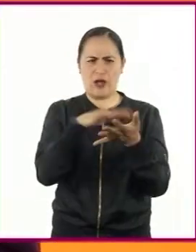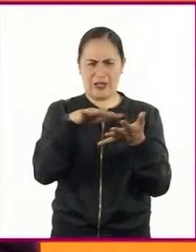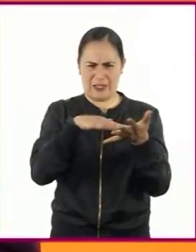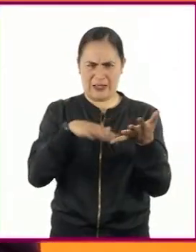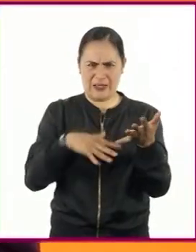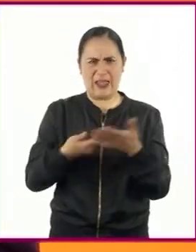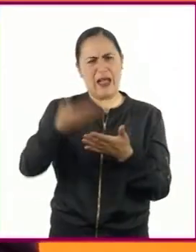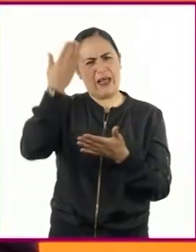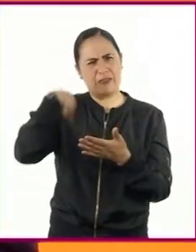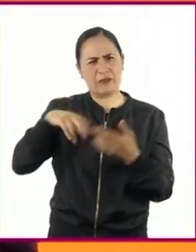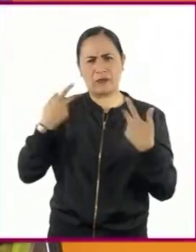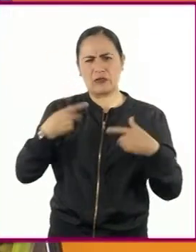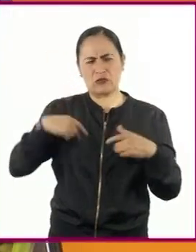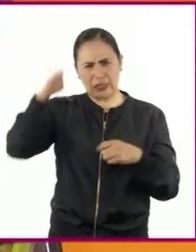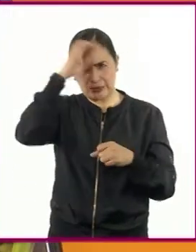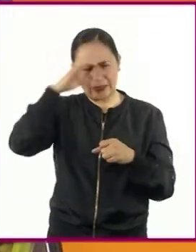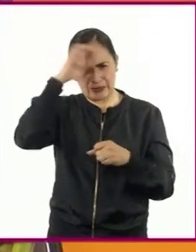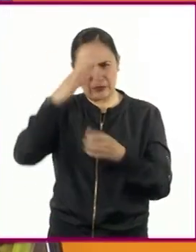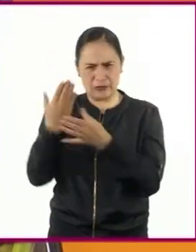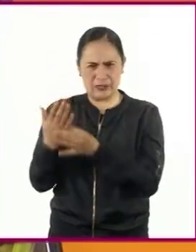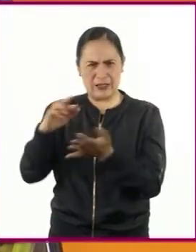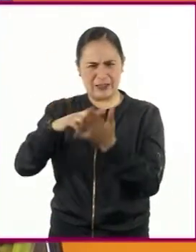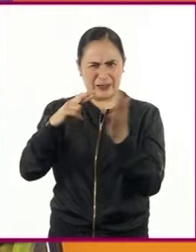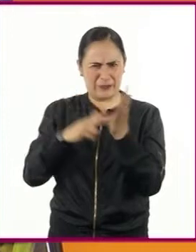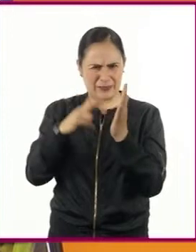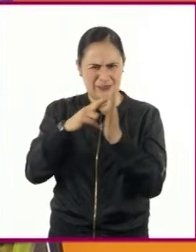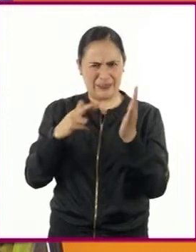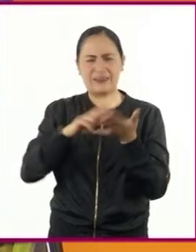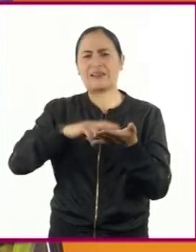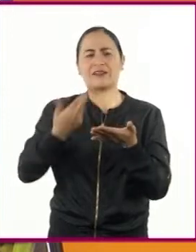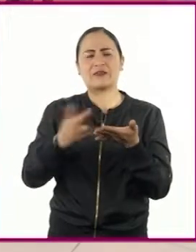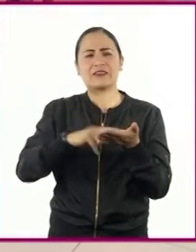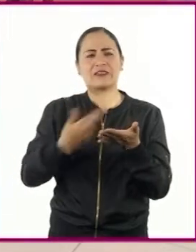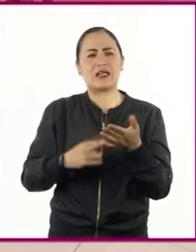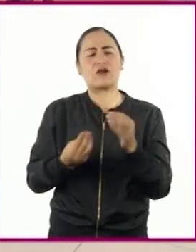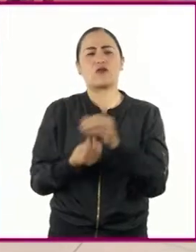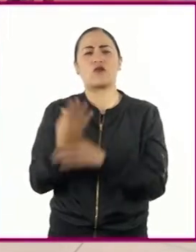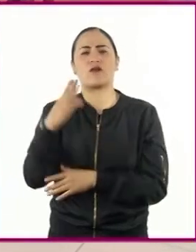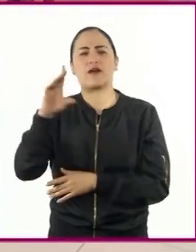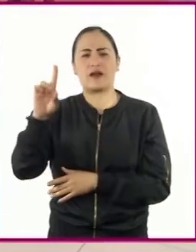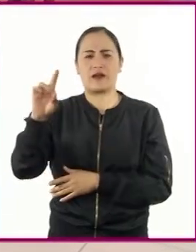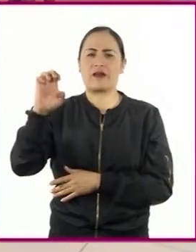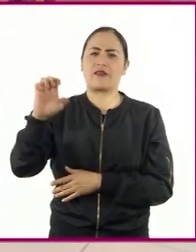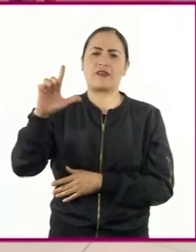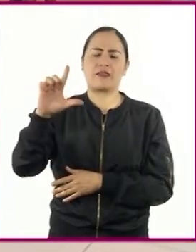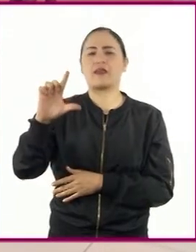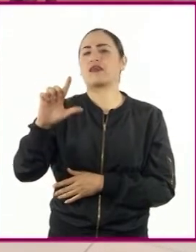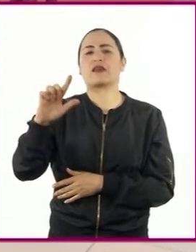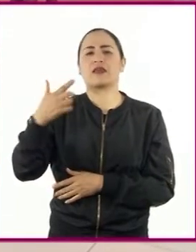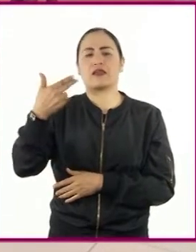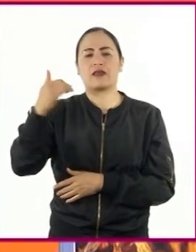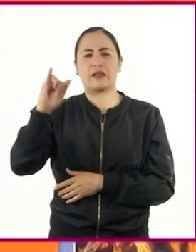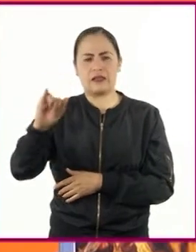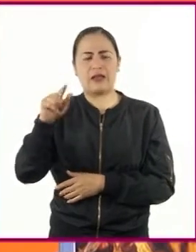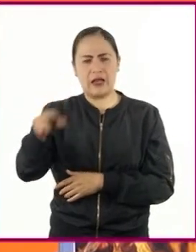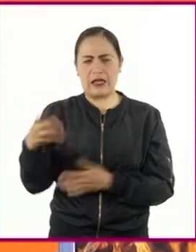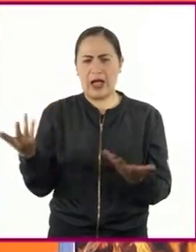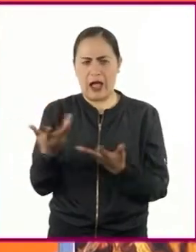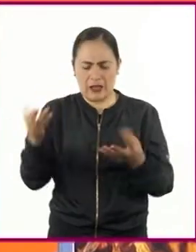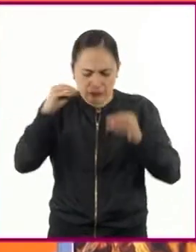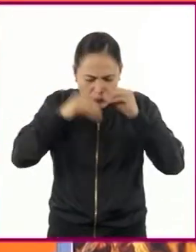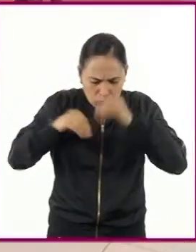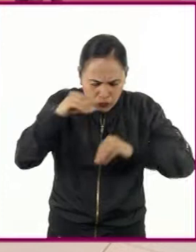de Nueva Delhi reportaron en la revista Biotecnología en 2013 que lograron crear un jitomate transgénico